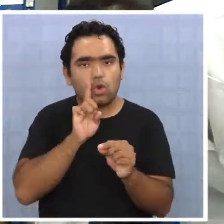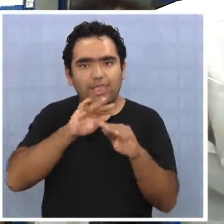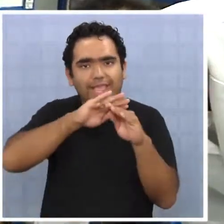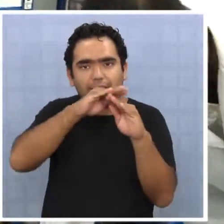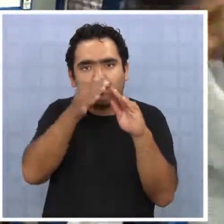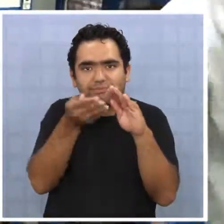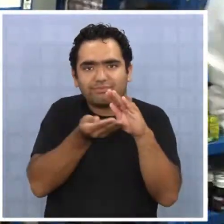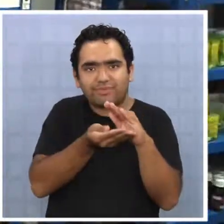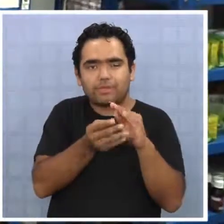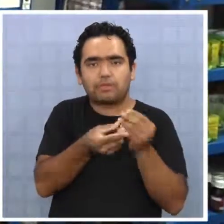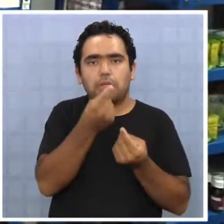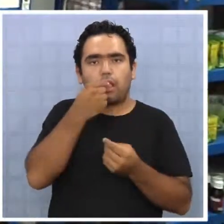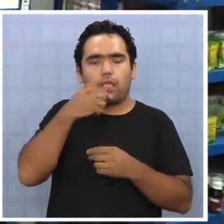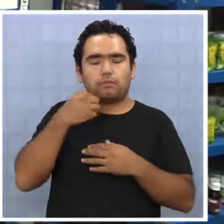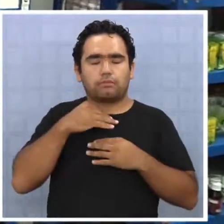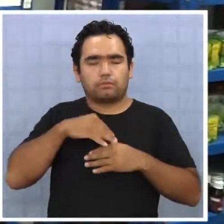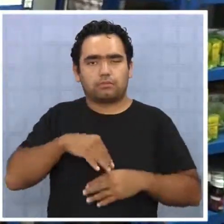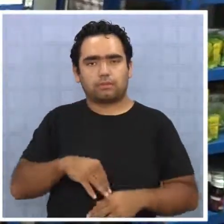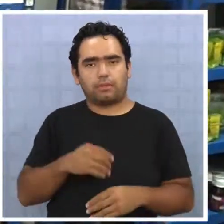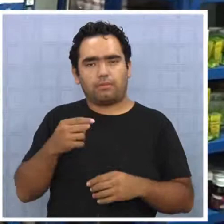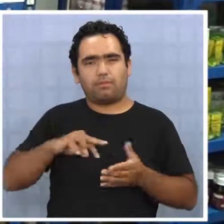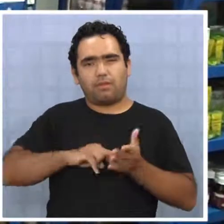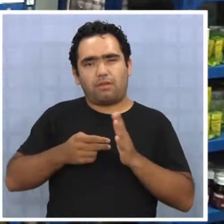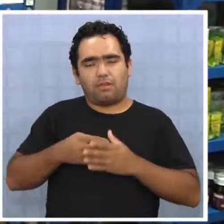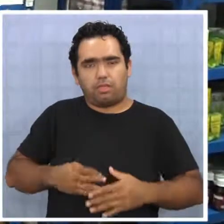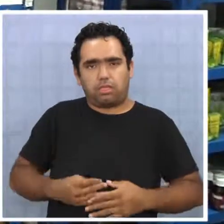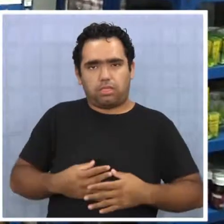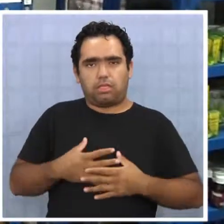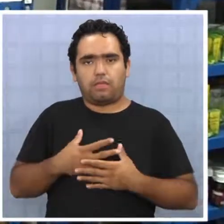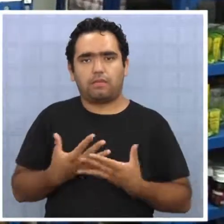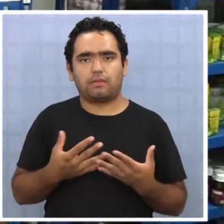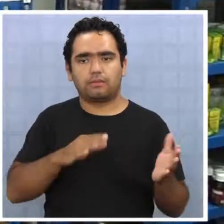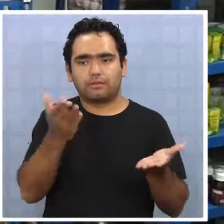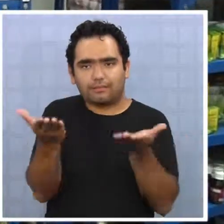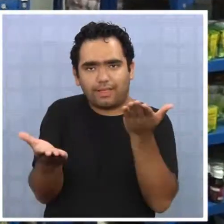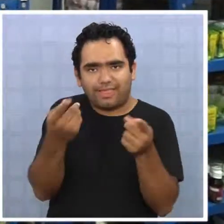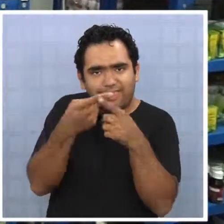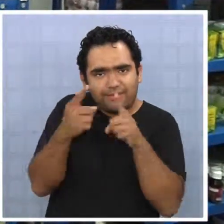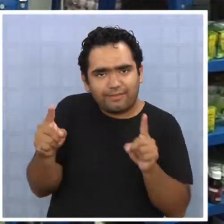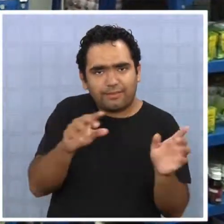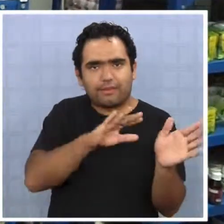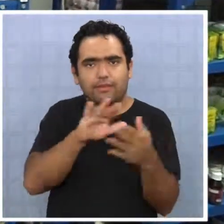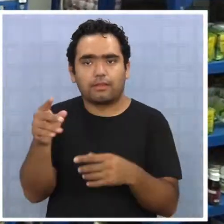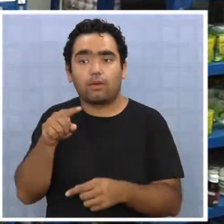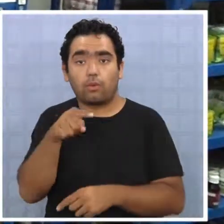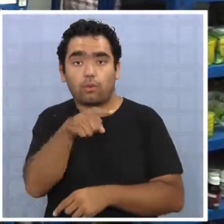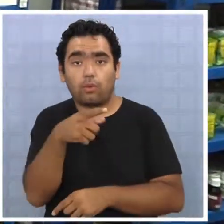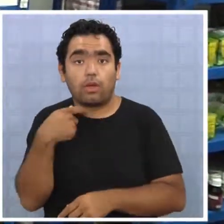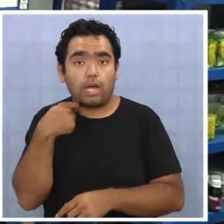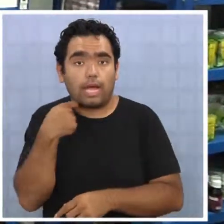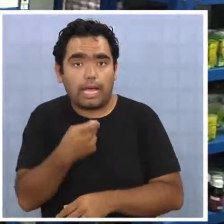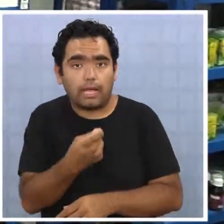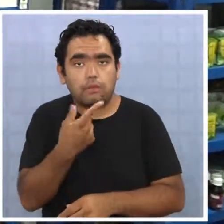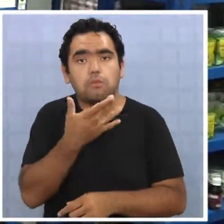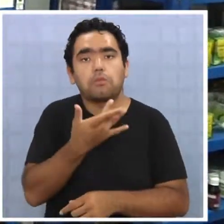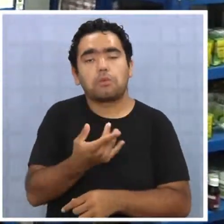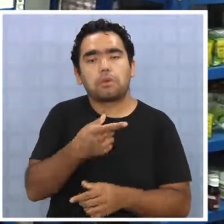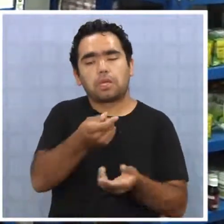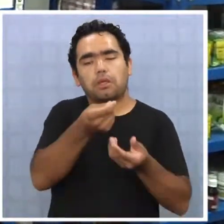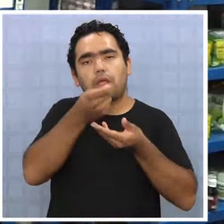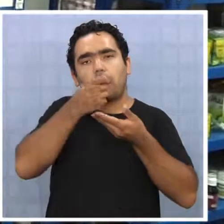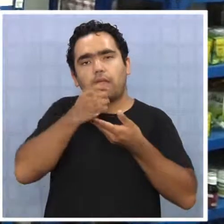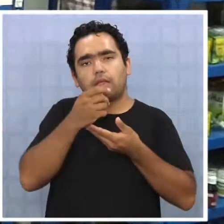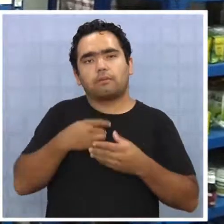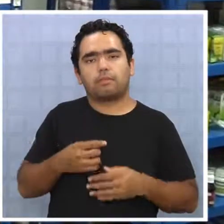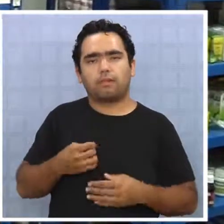recubrimiento. Entonces, esa ya se va estableciendo una diferencia entre los dos tipos de medicamentos. Que uno, si va a ser más caro, es porque no le va a causar